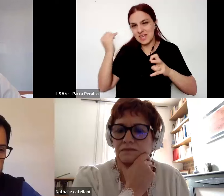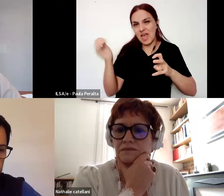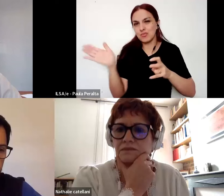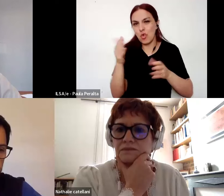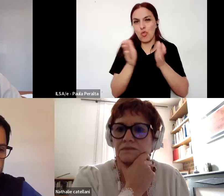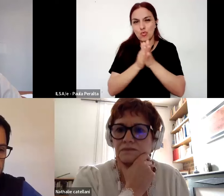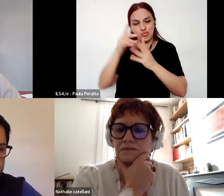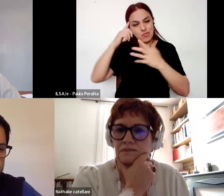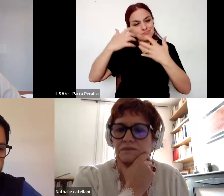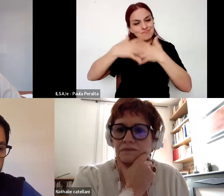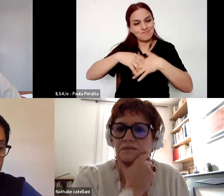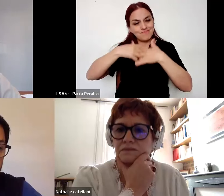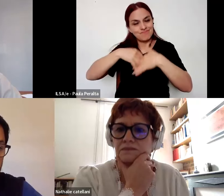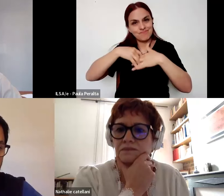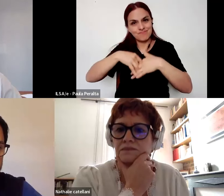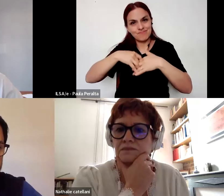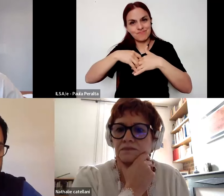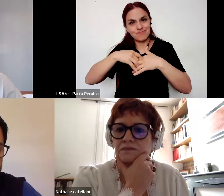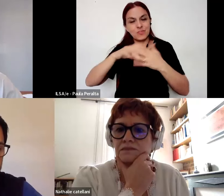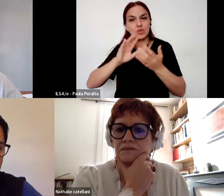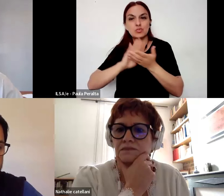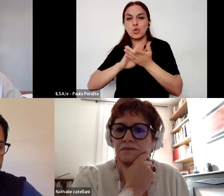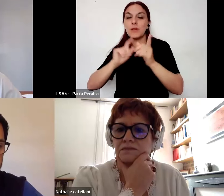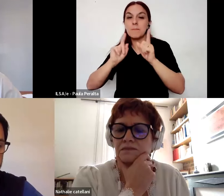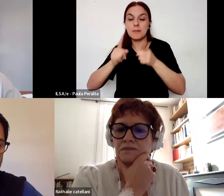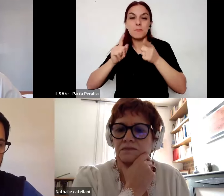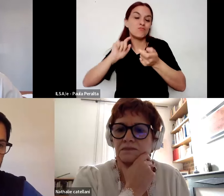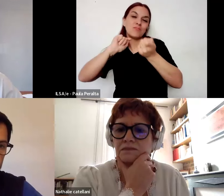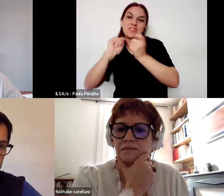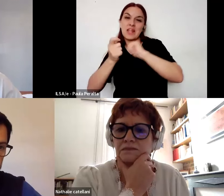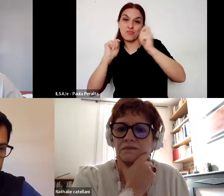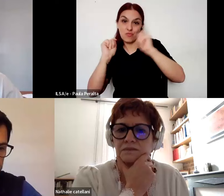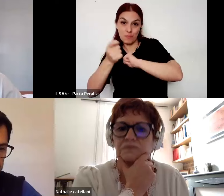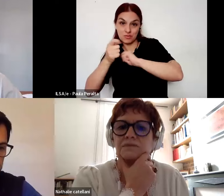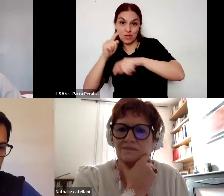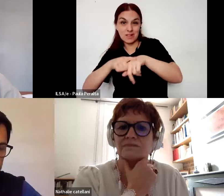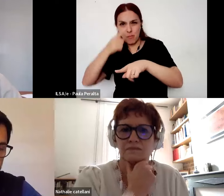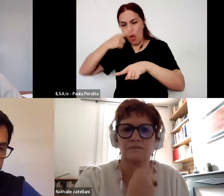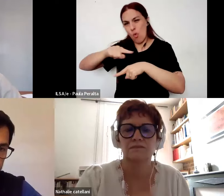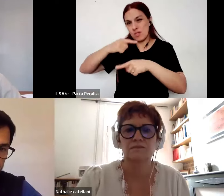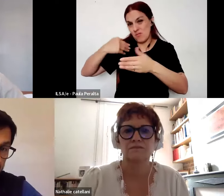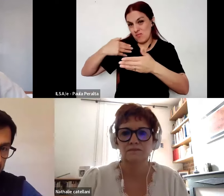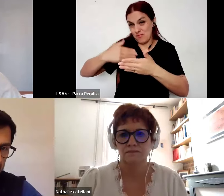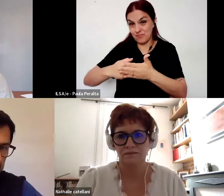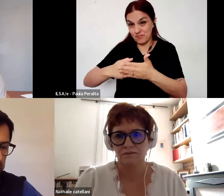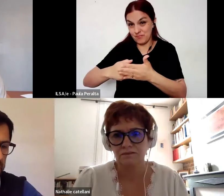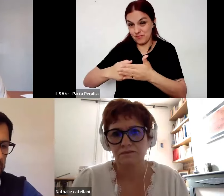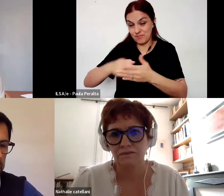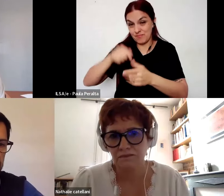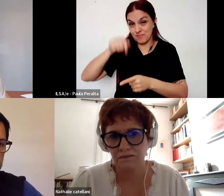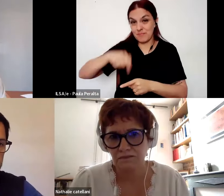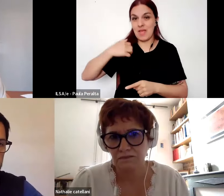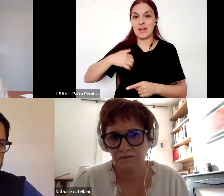que tiene que ver con estas transformaciones que en los últimos tiempos Daniel comentaba para Argentina